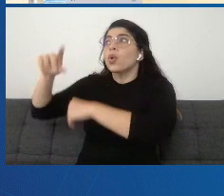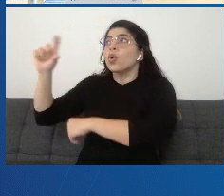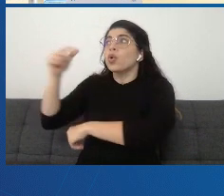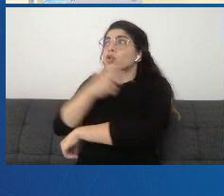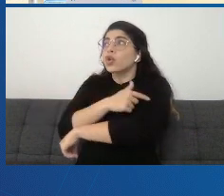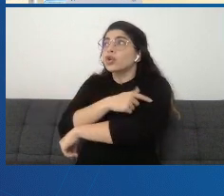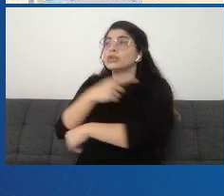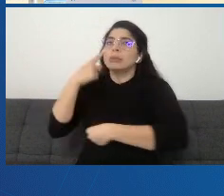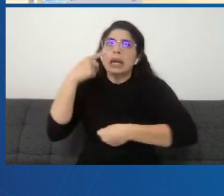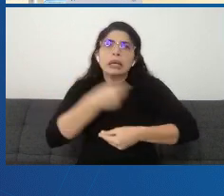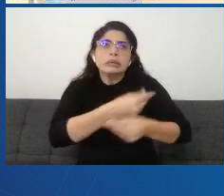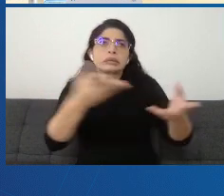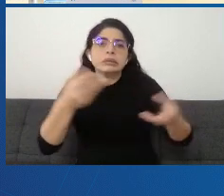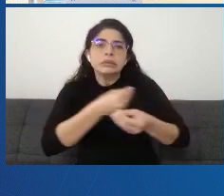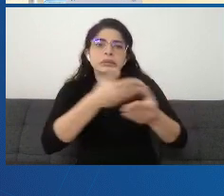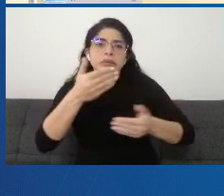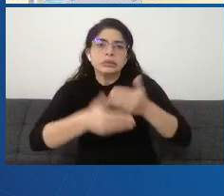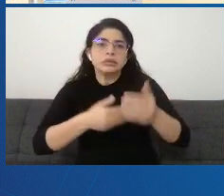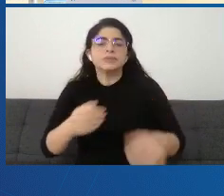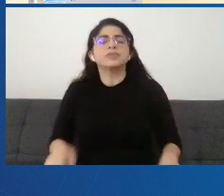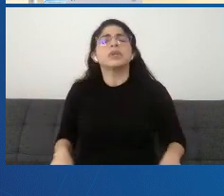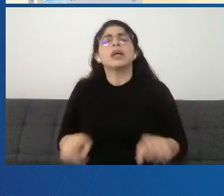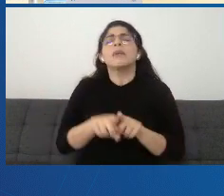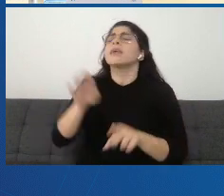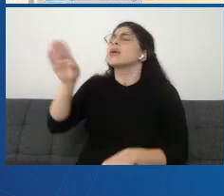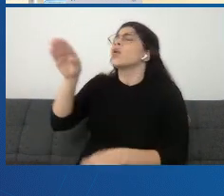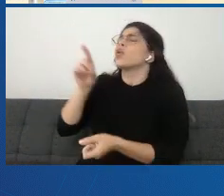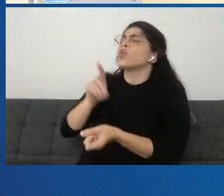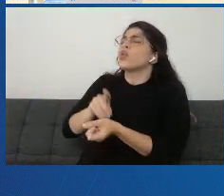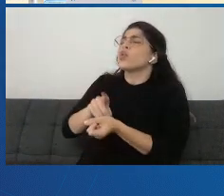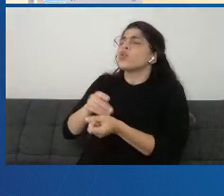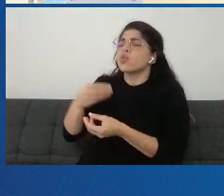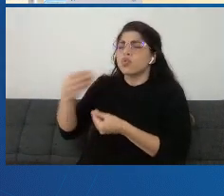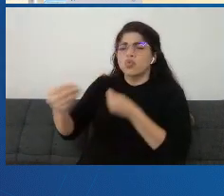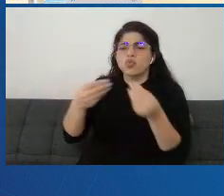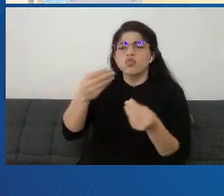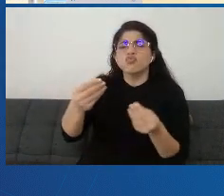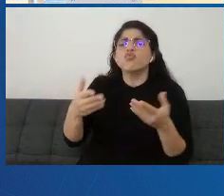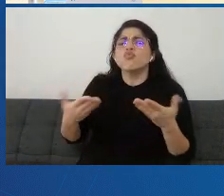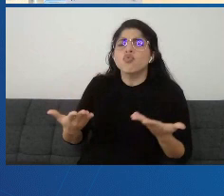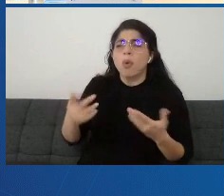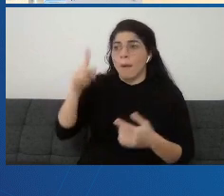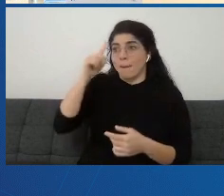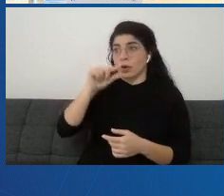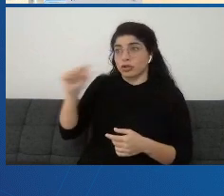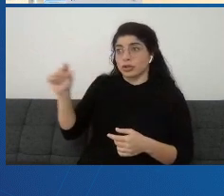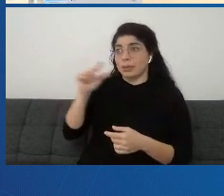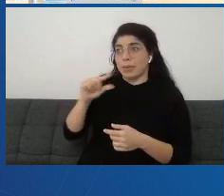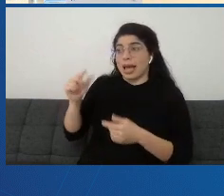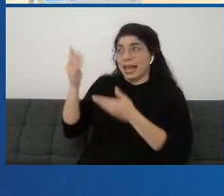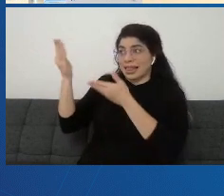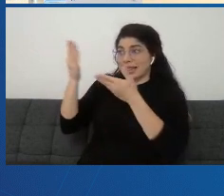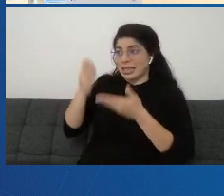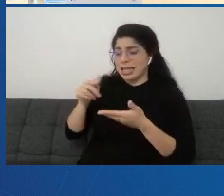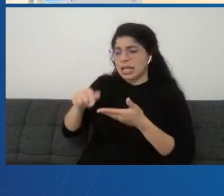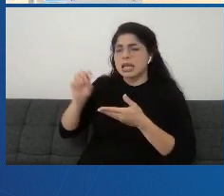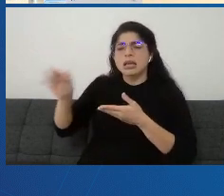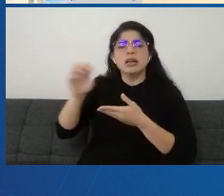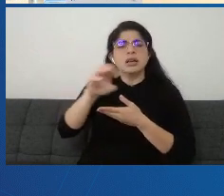Doctor, también, ¿cómo se distribuyen estas dosis? Llegan al país cada semana, pero ¿cómo se distribuyen?